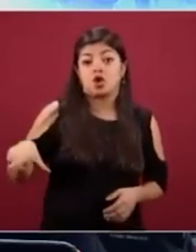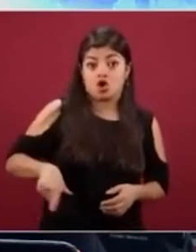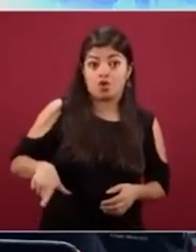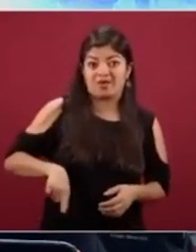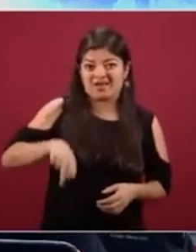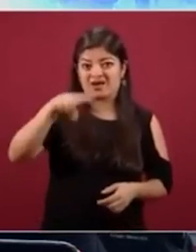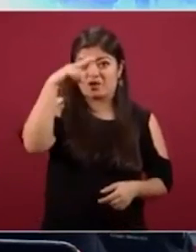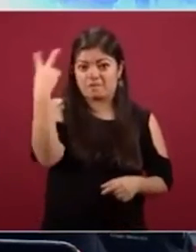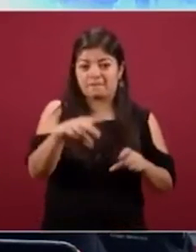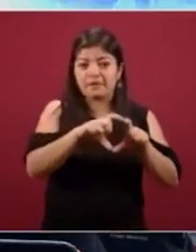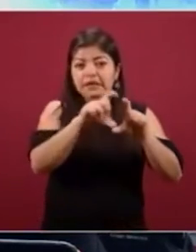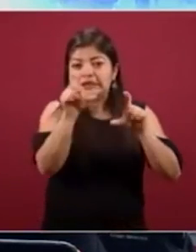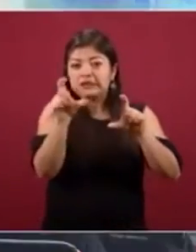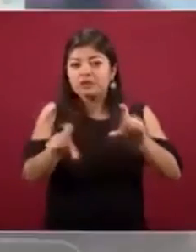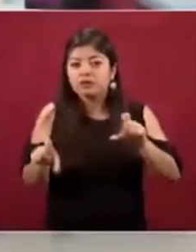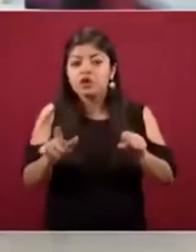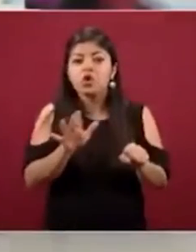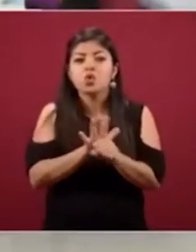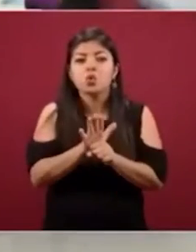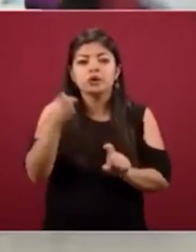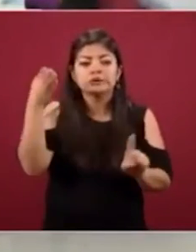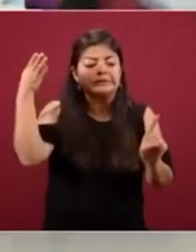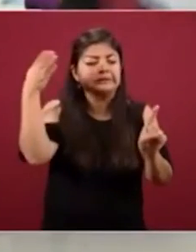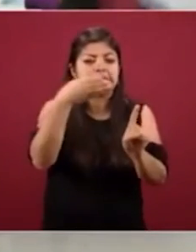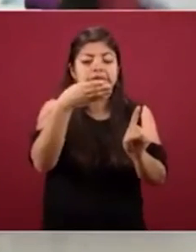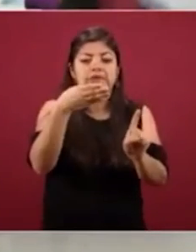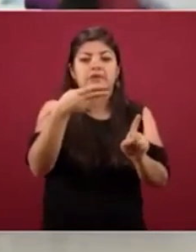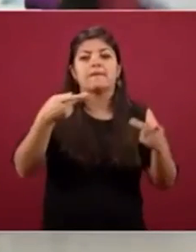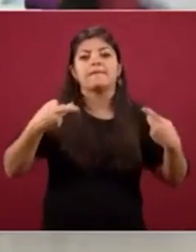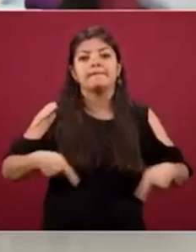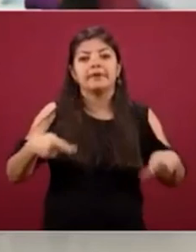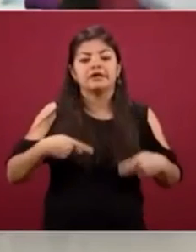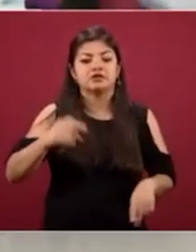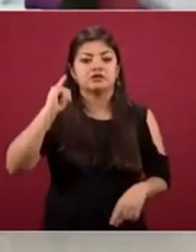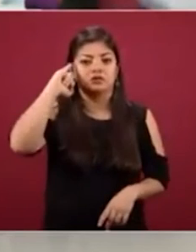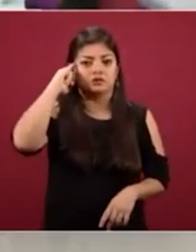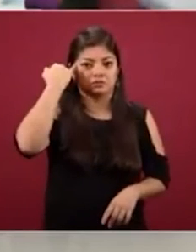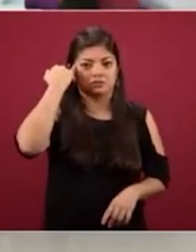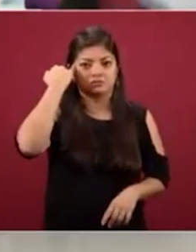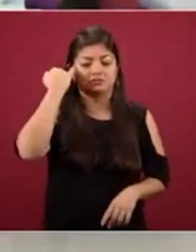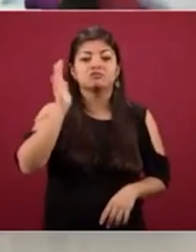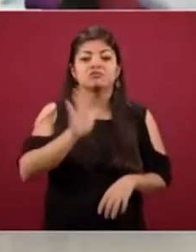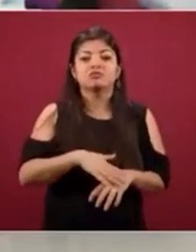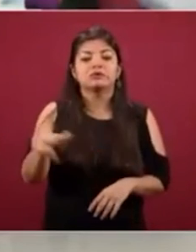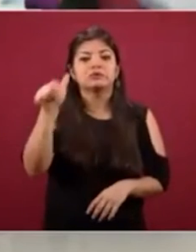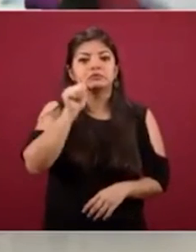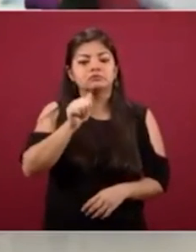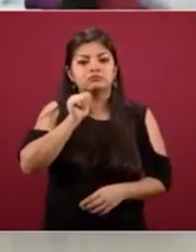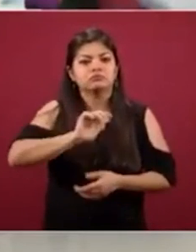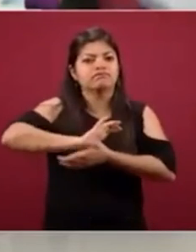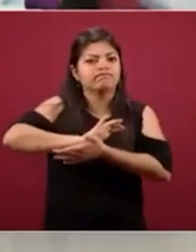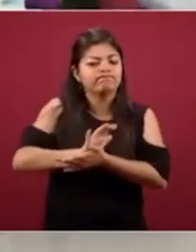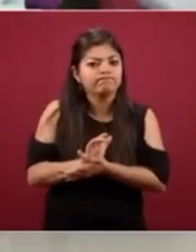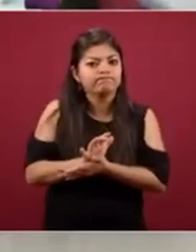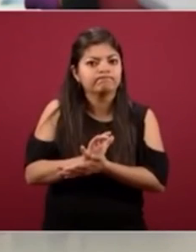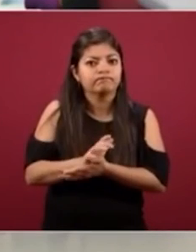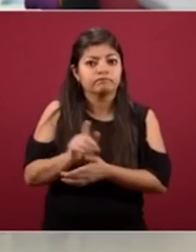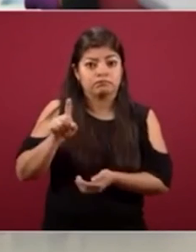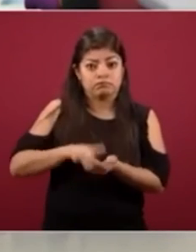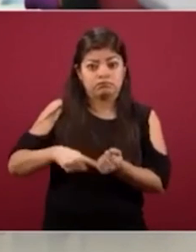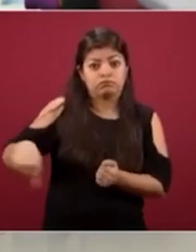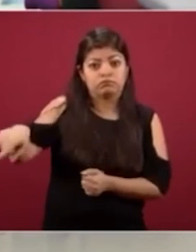ha puesto en el centro a las personas indígenas. Estamos revirtiendo esa discriminación histórica a los que fueron